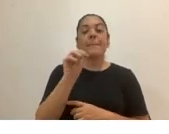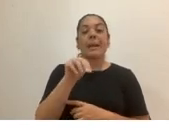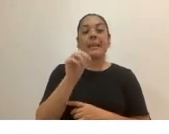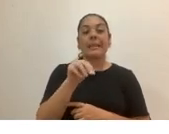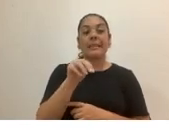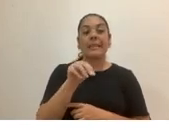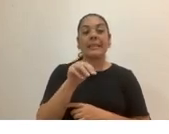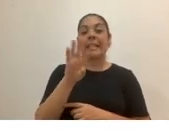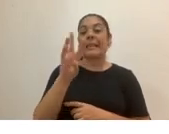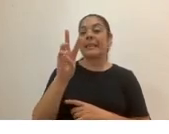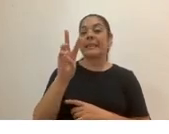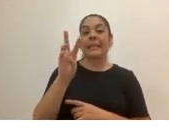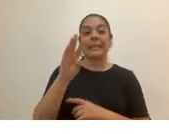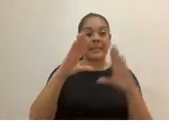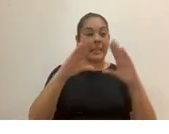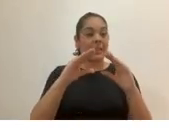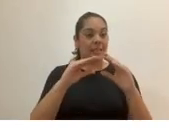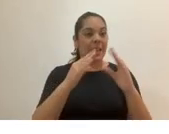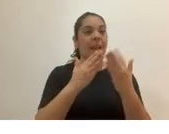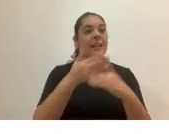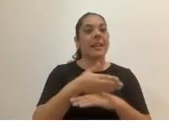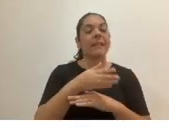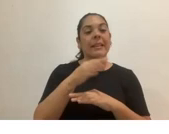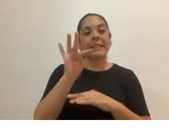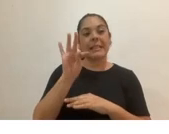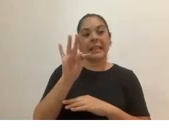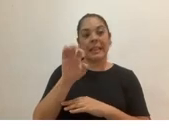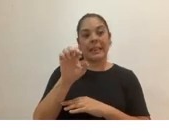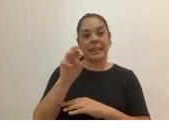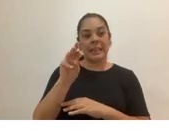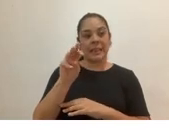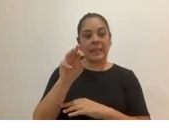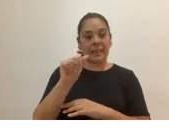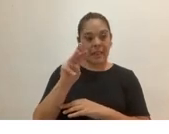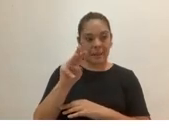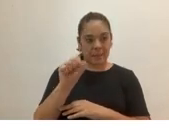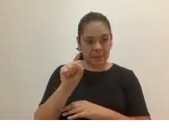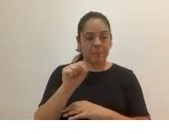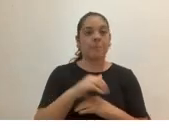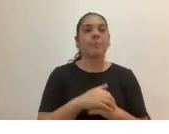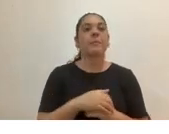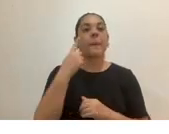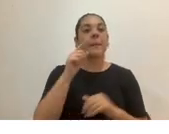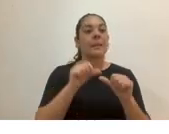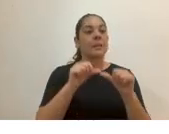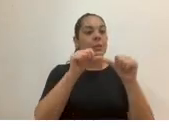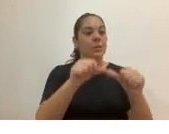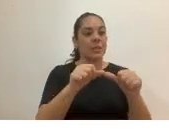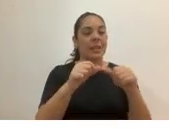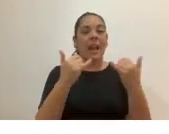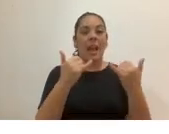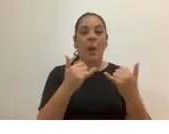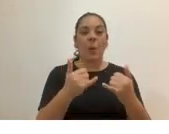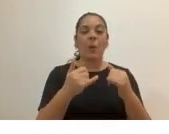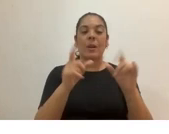tarde a través de la plataforma things muy bien para continuar queremos hacerle entrega